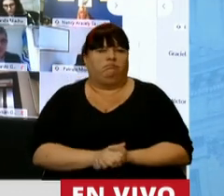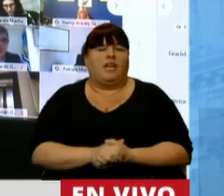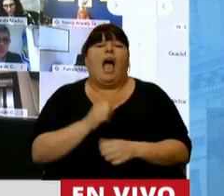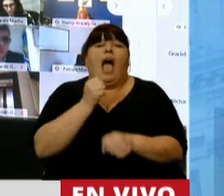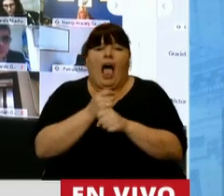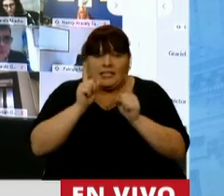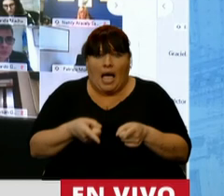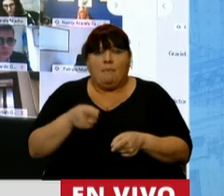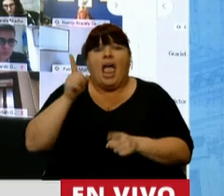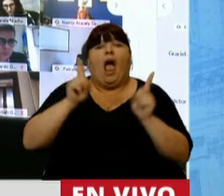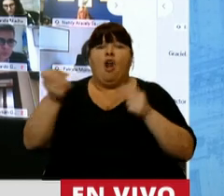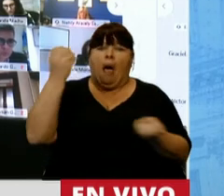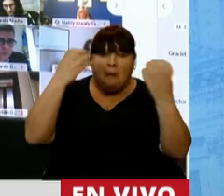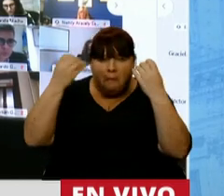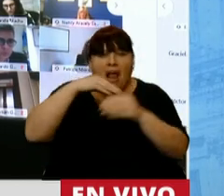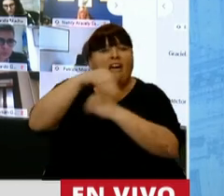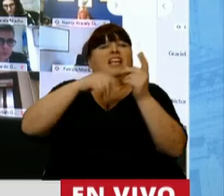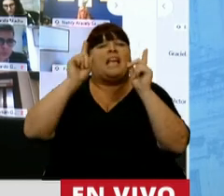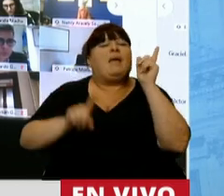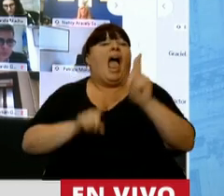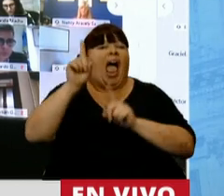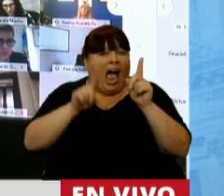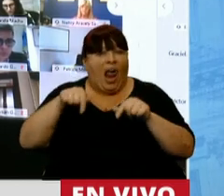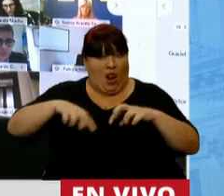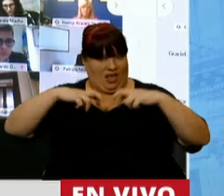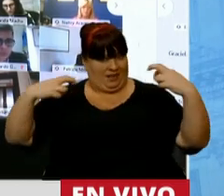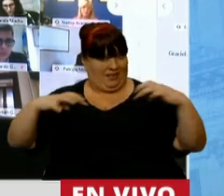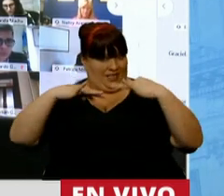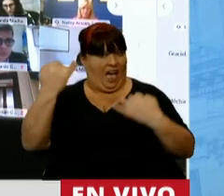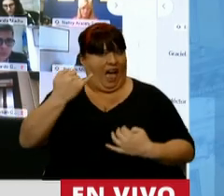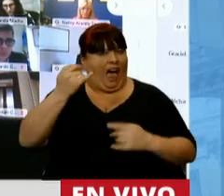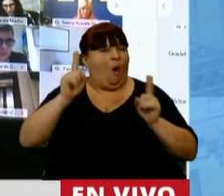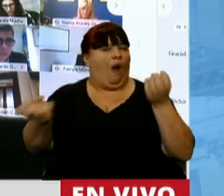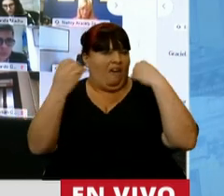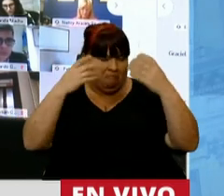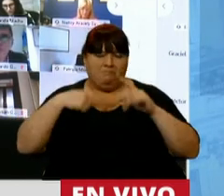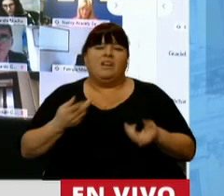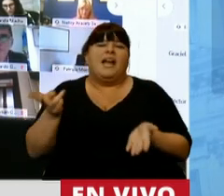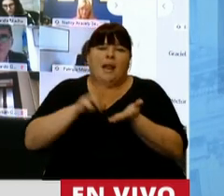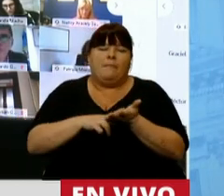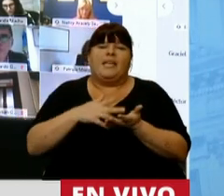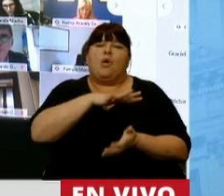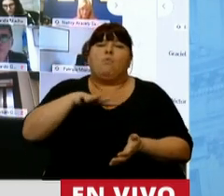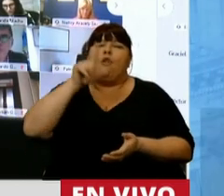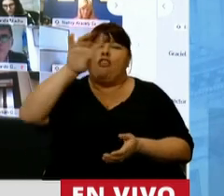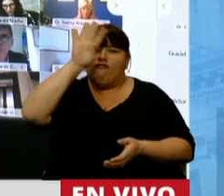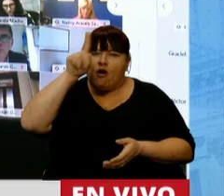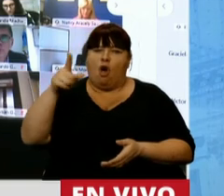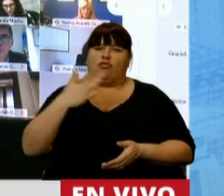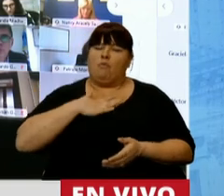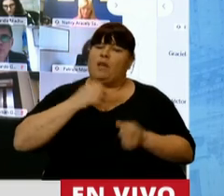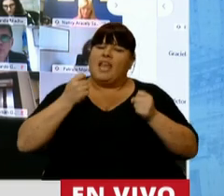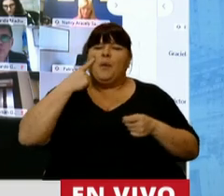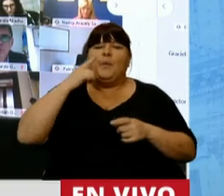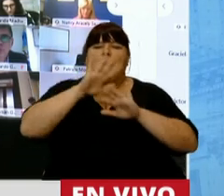Incluso la de quienes hoy nos critican y sus familiares, algunos sentados acá en estas bancas. Reivindico la voluntad del pueblo formoseño soberano